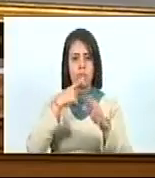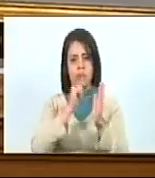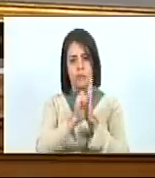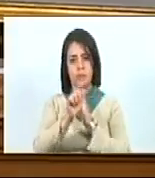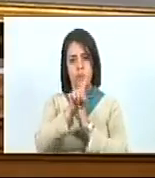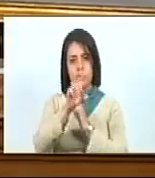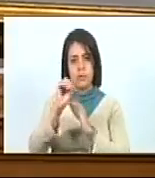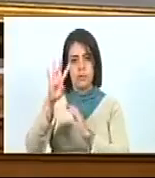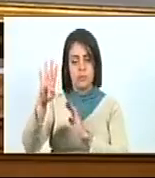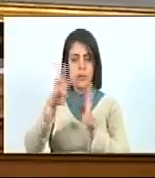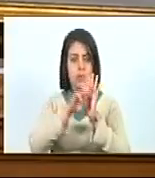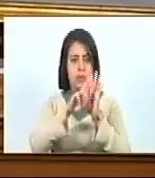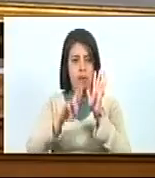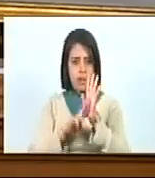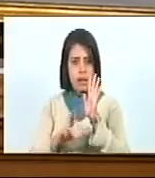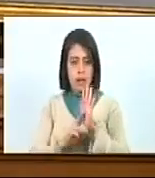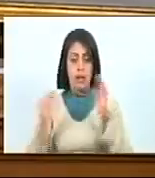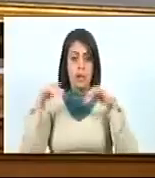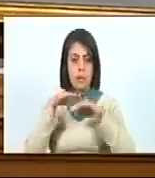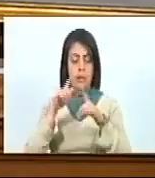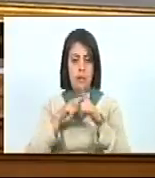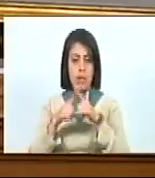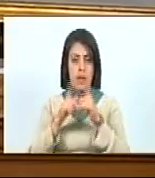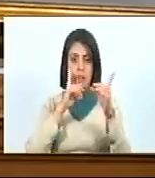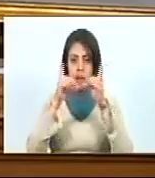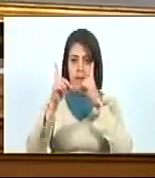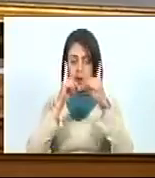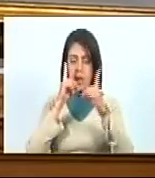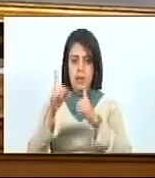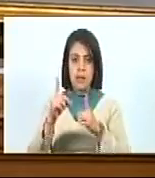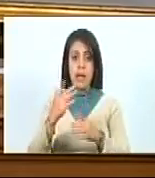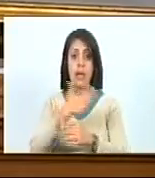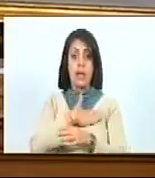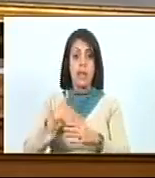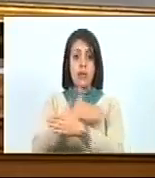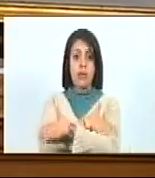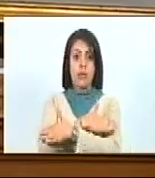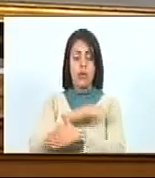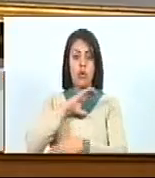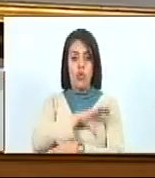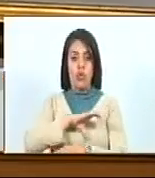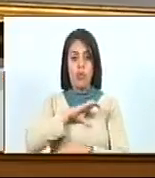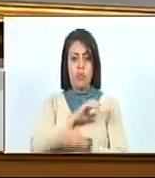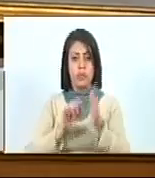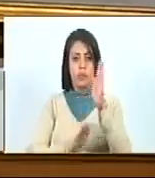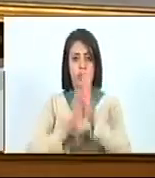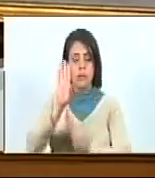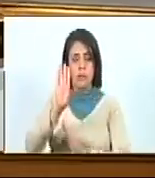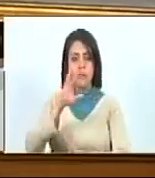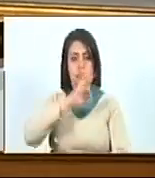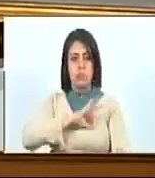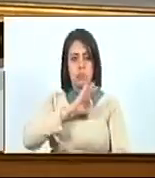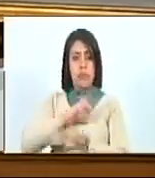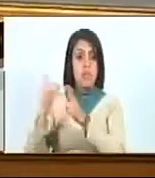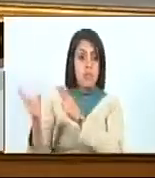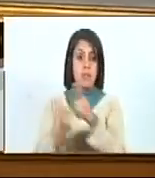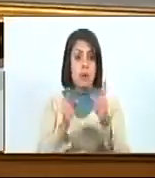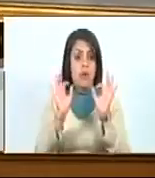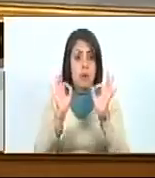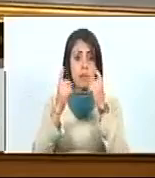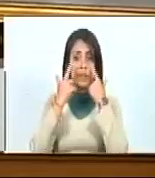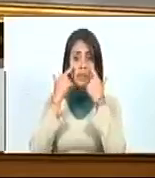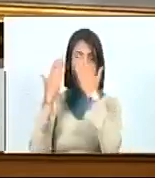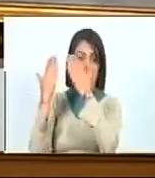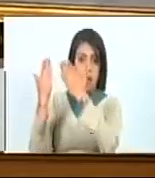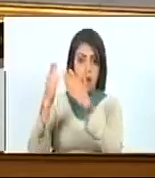artículo 104 del reglamento interior y de debate. Quiero felicitar a la Comisión Permanente de Desarrollo Social Integral, a nuestros invitados especiales